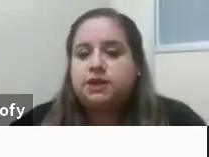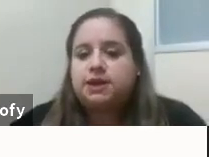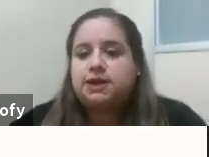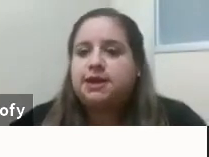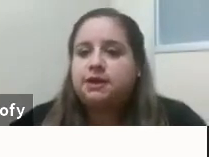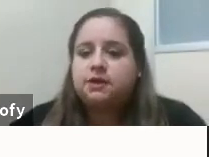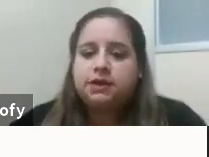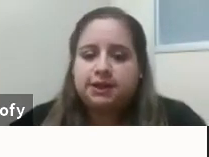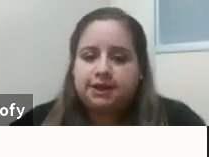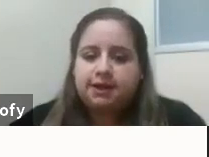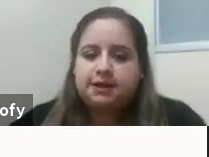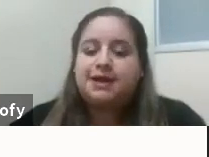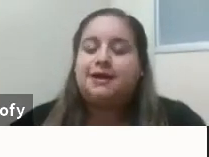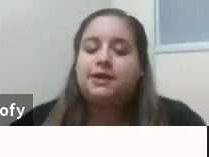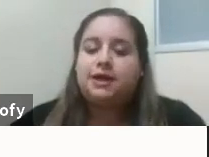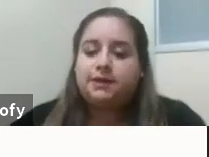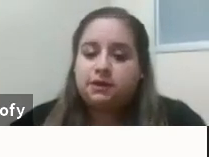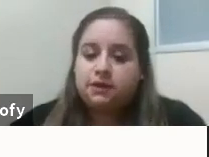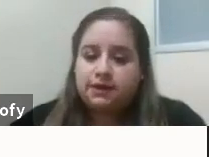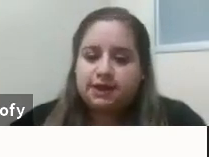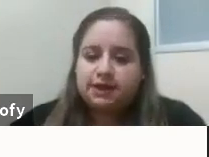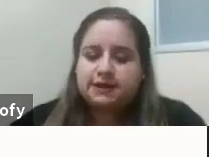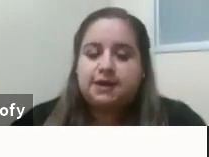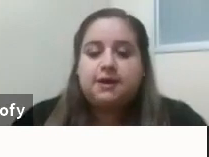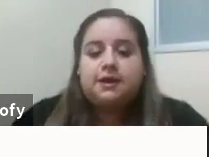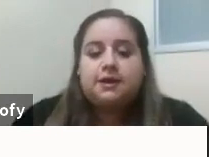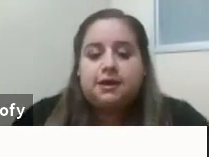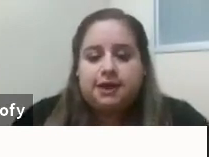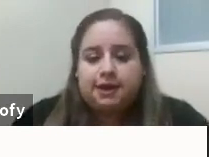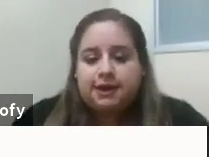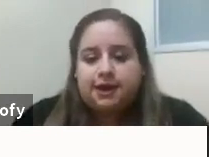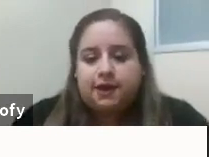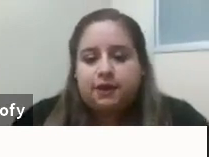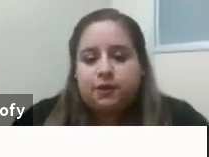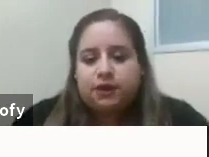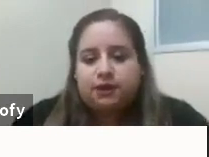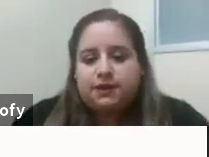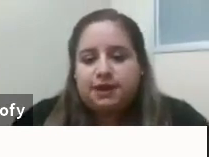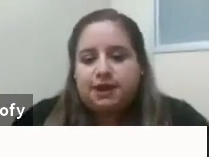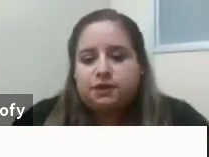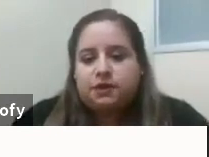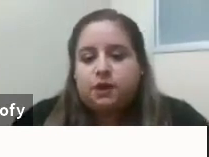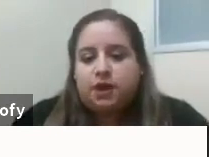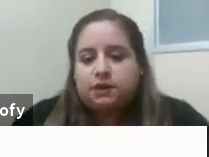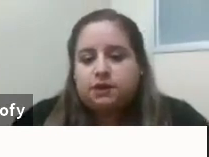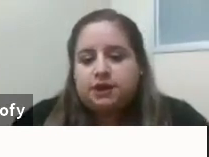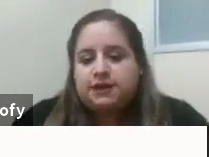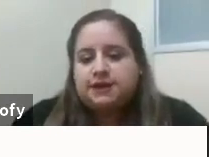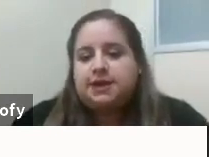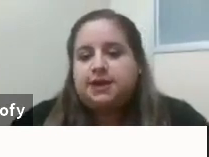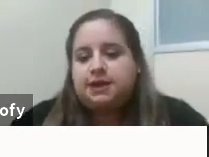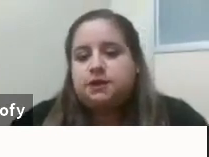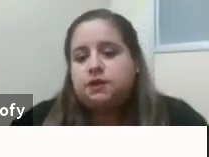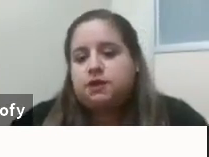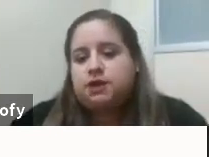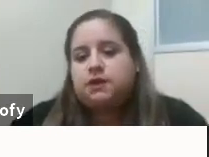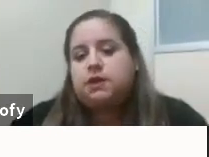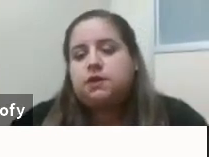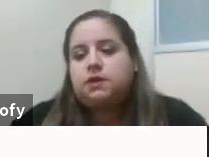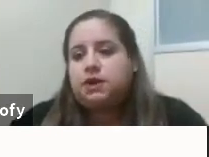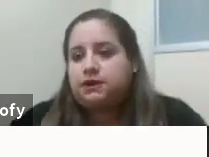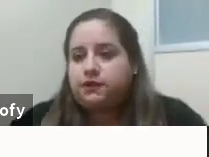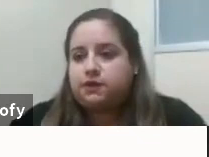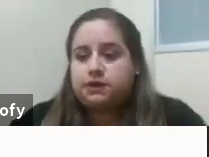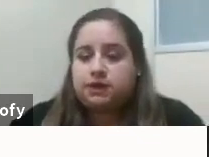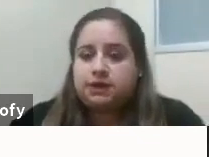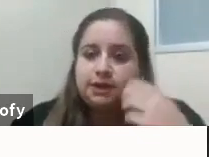importante que ustedes la lean con detalle, el reglamento de becas. Y aquí abajo pueden ver que hay un recuadro que dice he leído y estoy de